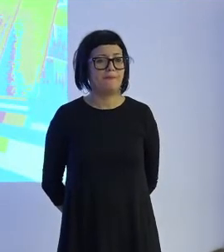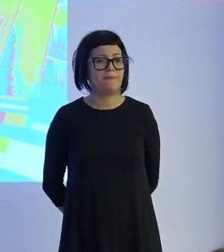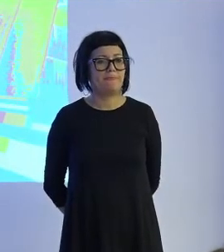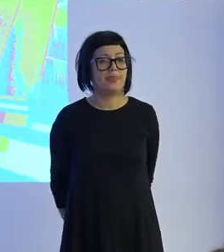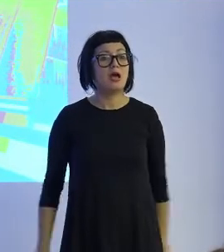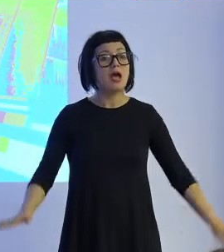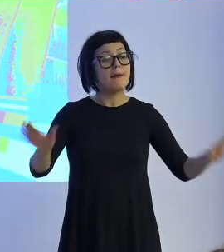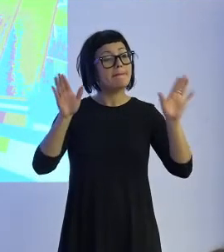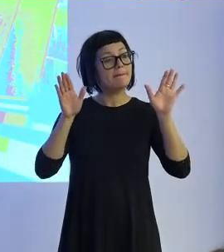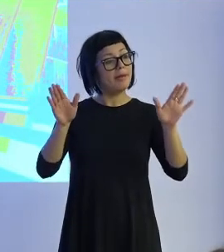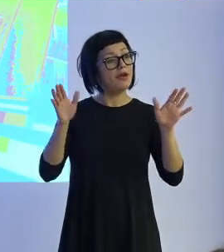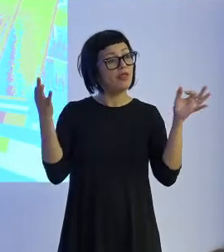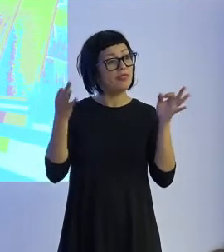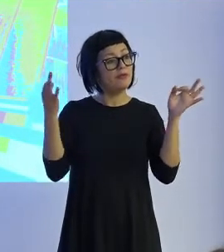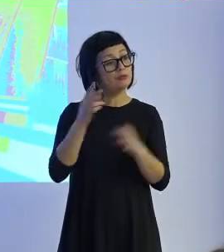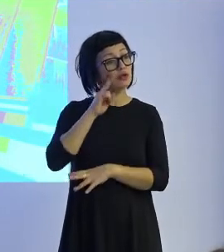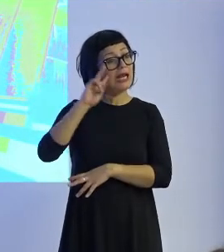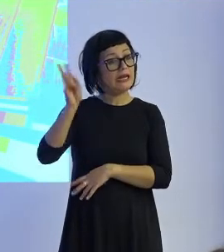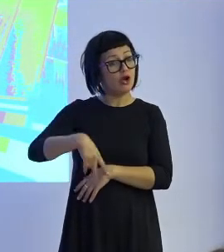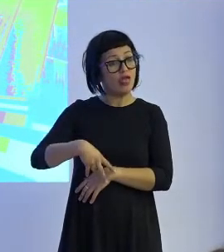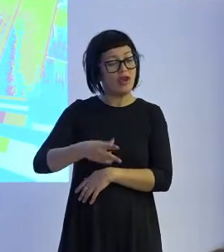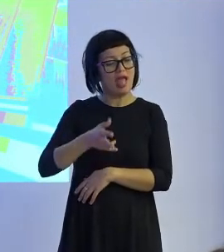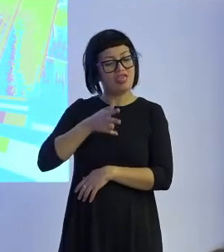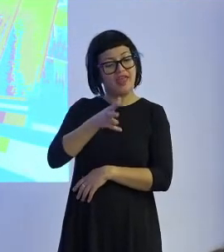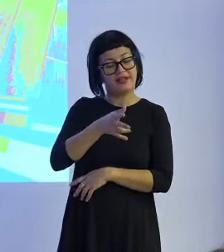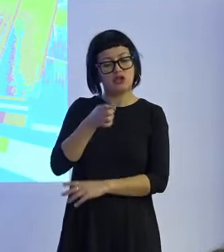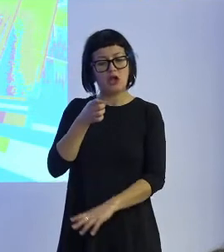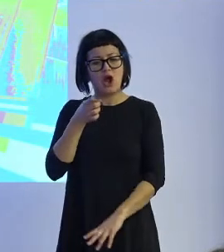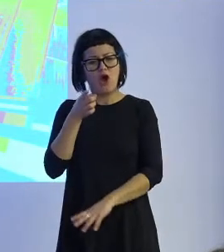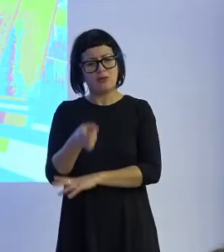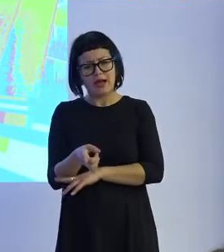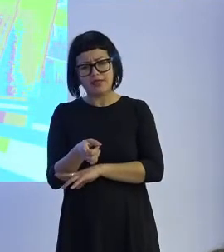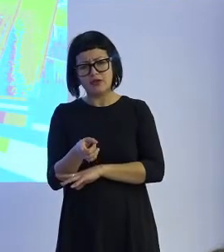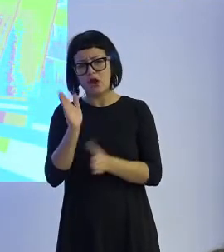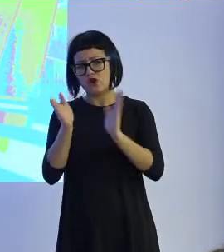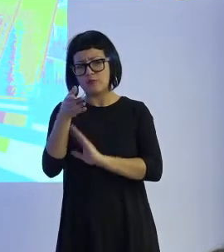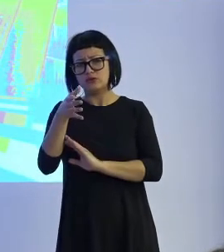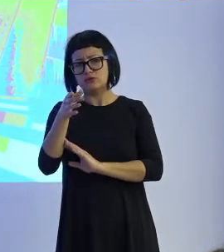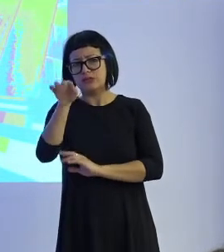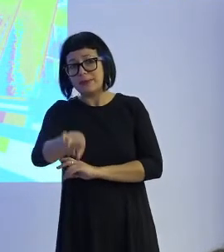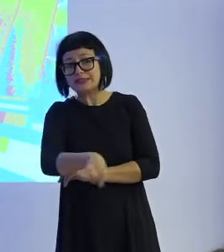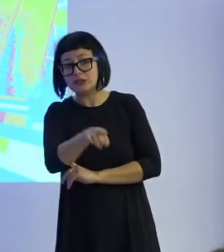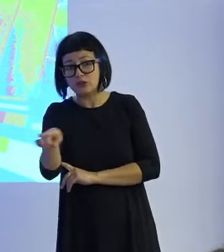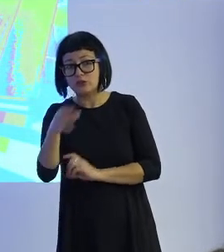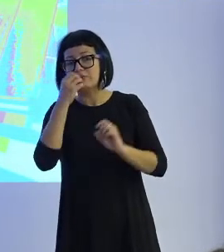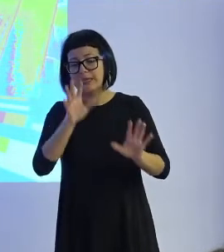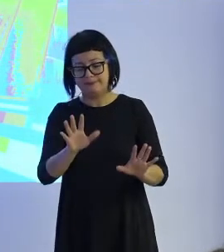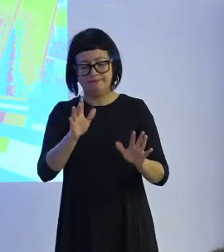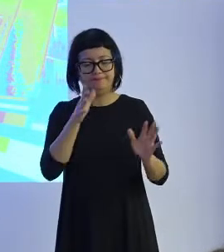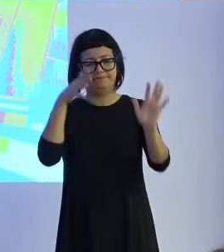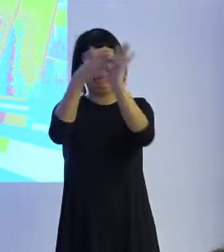¿Pero tenemos que reconocerle o tenemos que otorgar derechos y obligaciones a los robots? Bien, veamos.